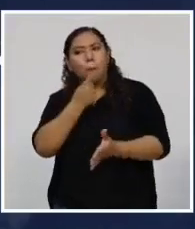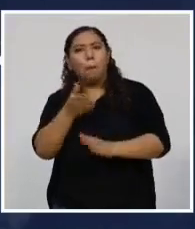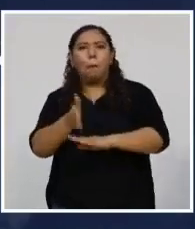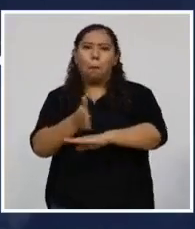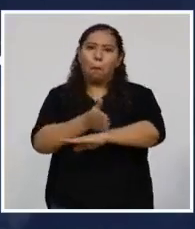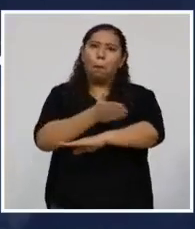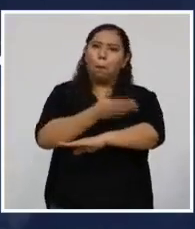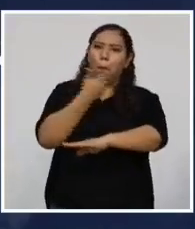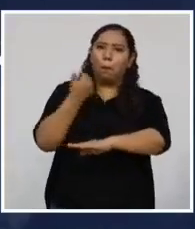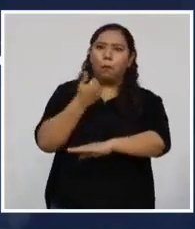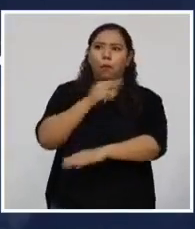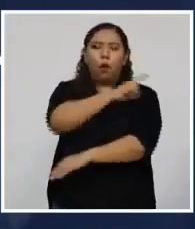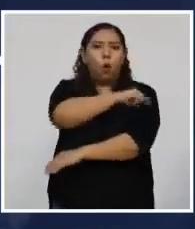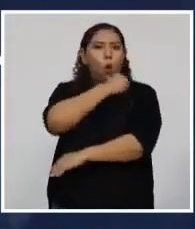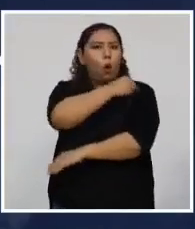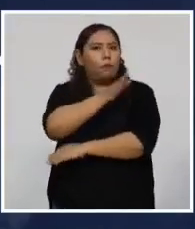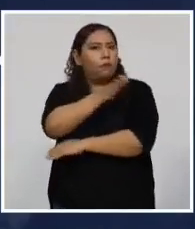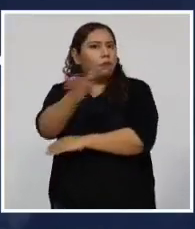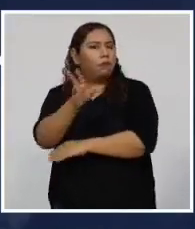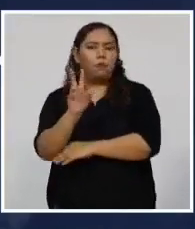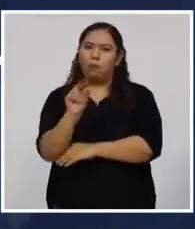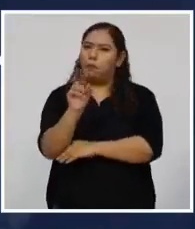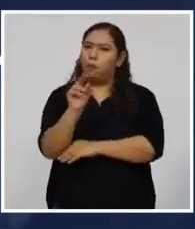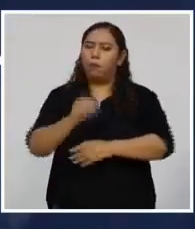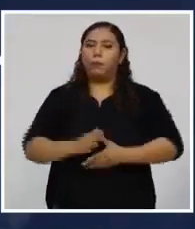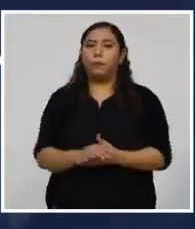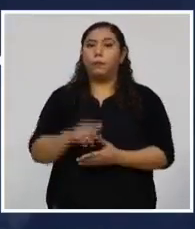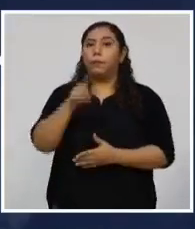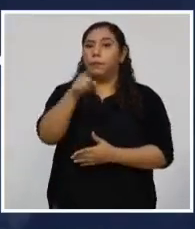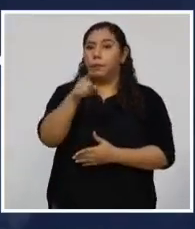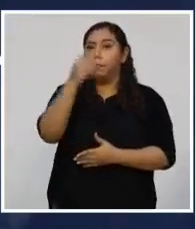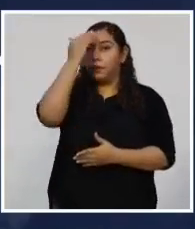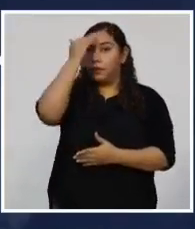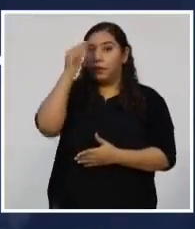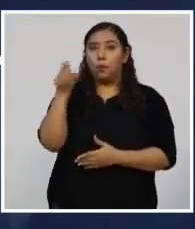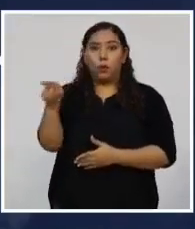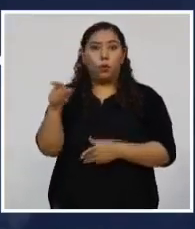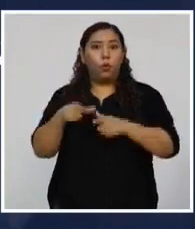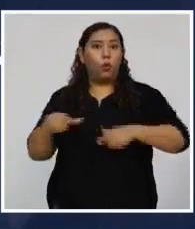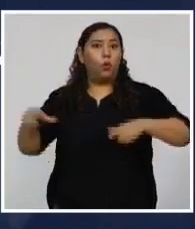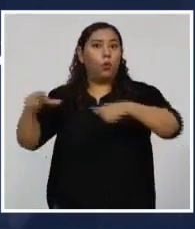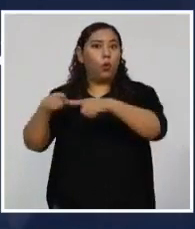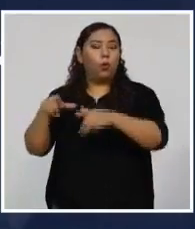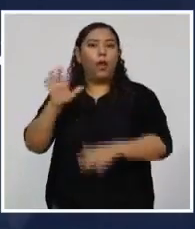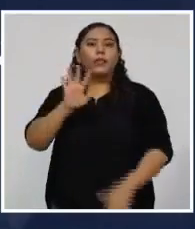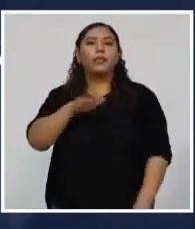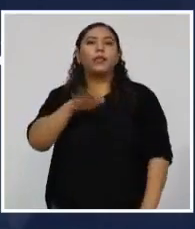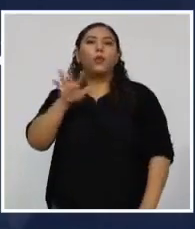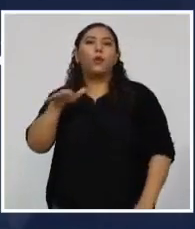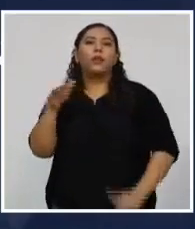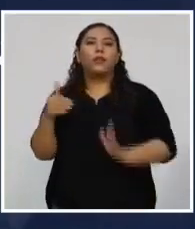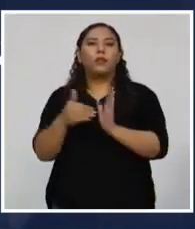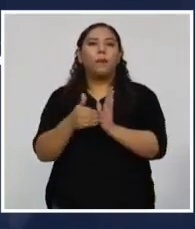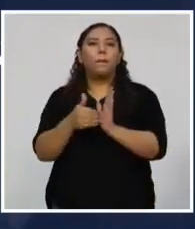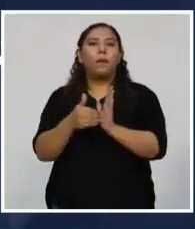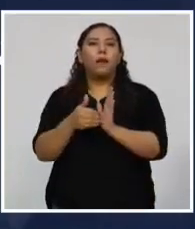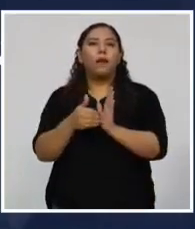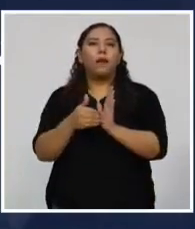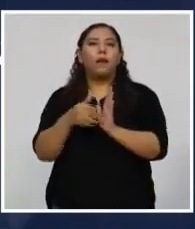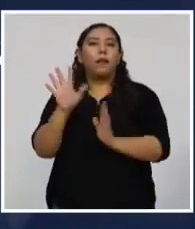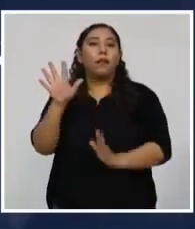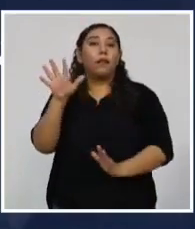se sepa que en todos estos triajes se han procesado más de 55 mil 500 pruebas